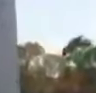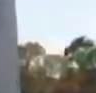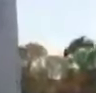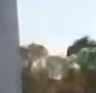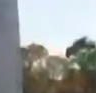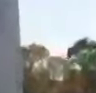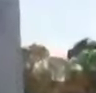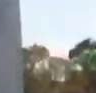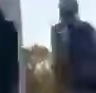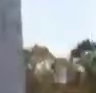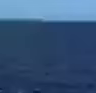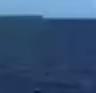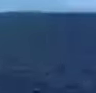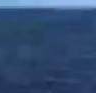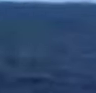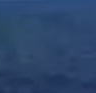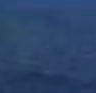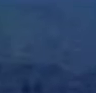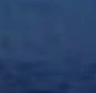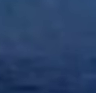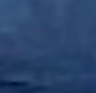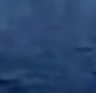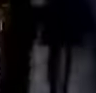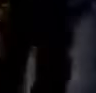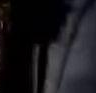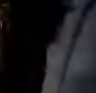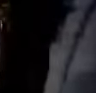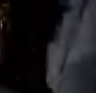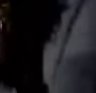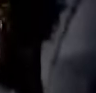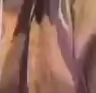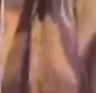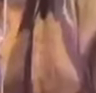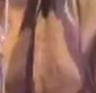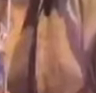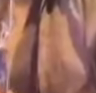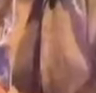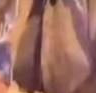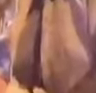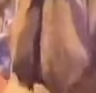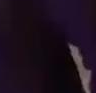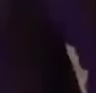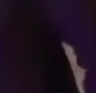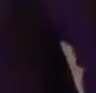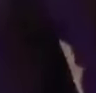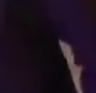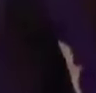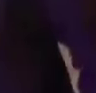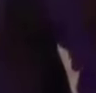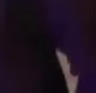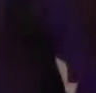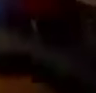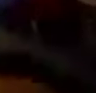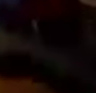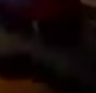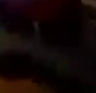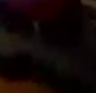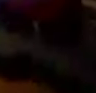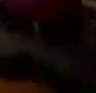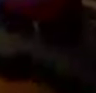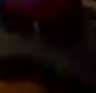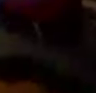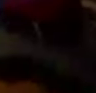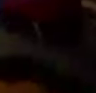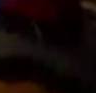inmensa de fuerza y de dignidad y un siguen construyendo los caminos de la